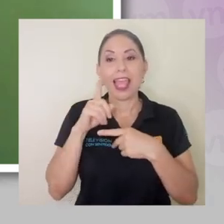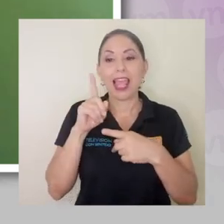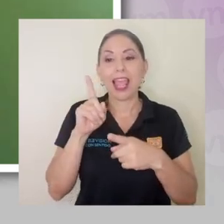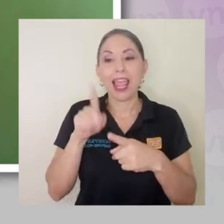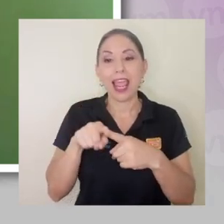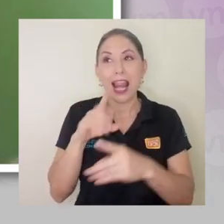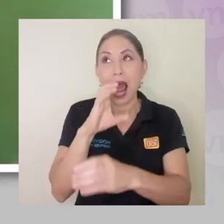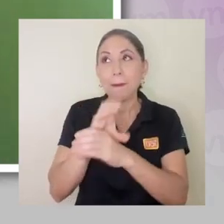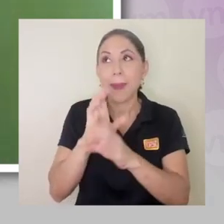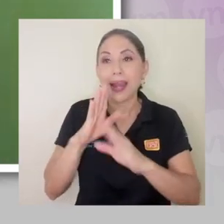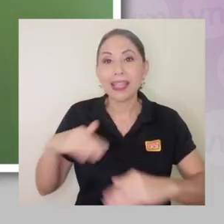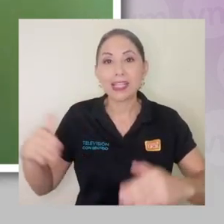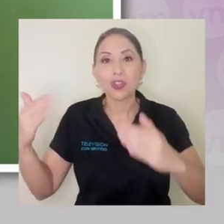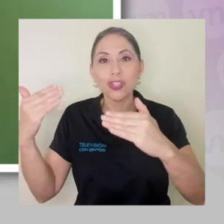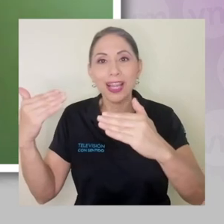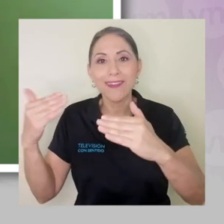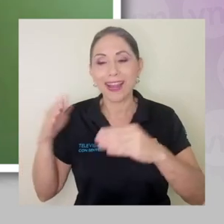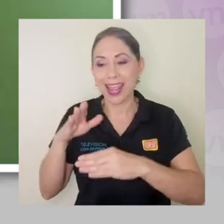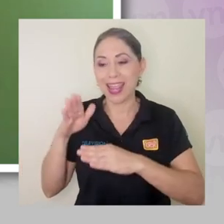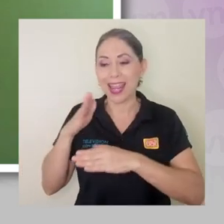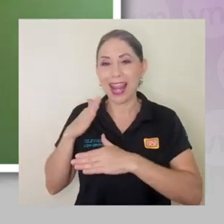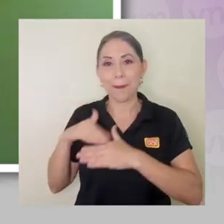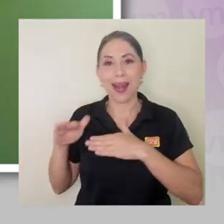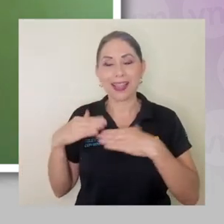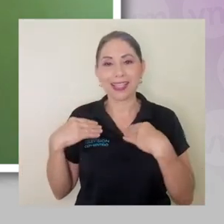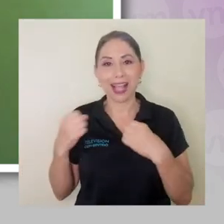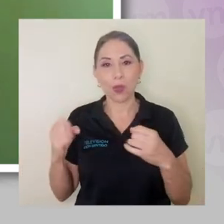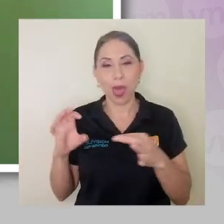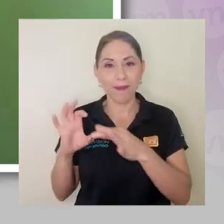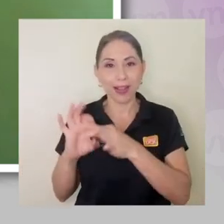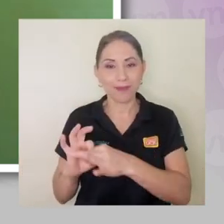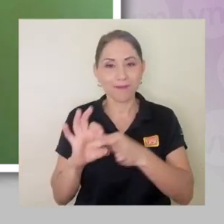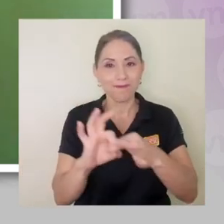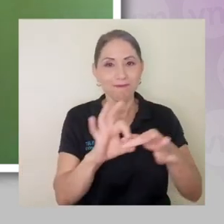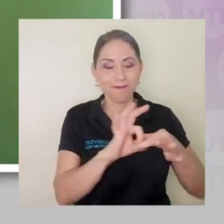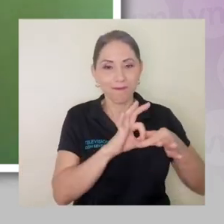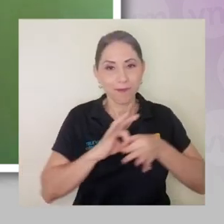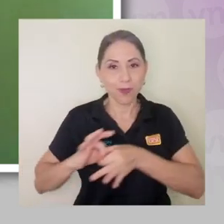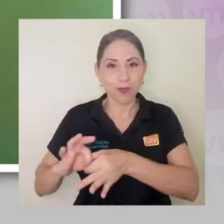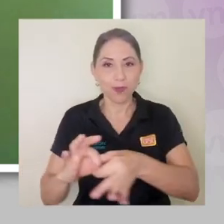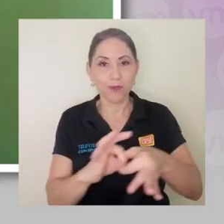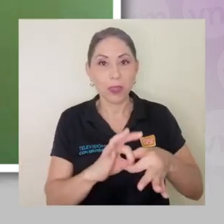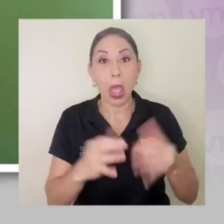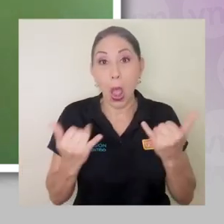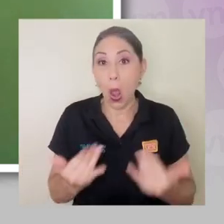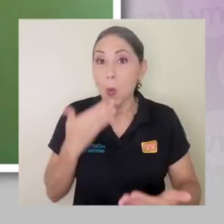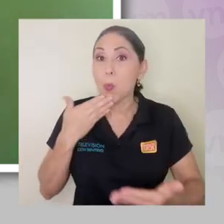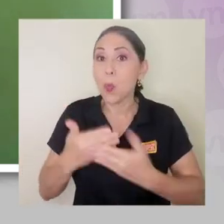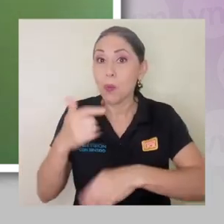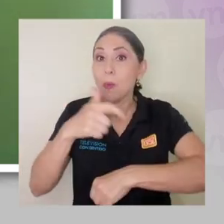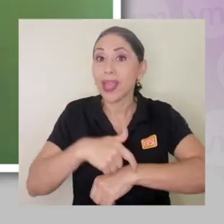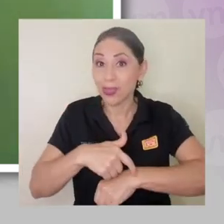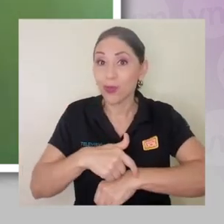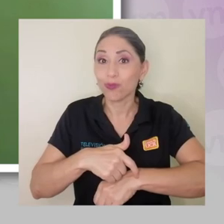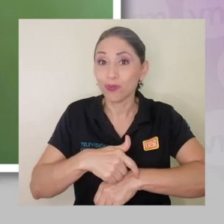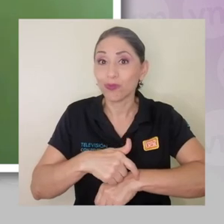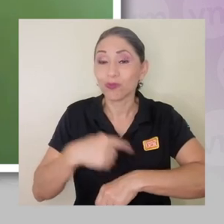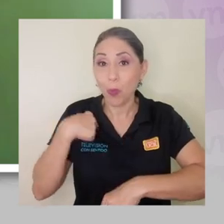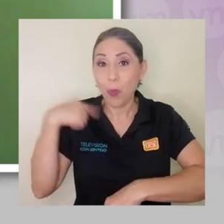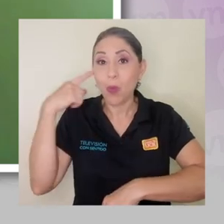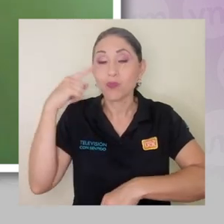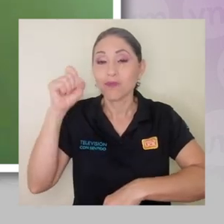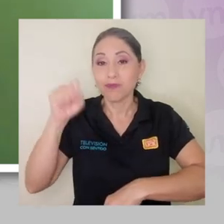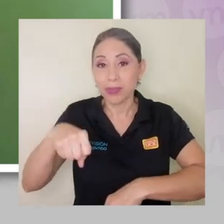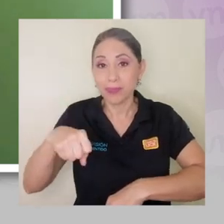en la parte sostenible y también en la parte saludable. Este, es un buen momento, creo yo,